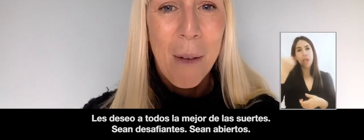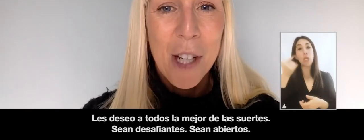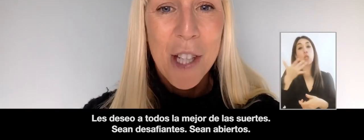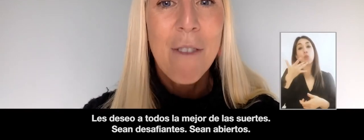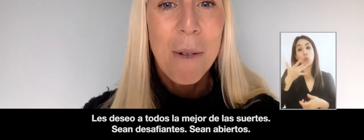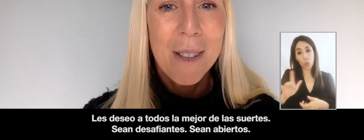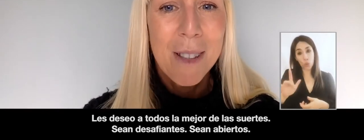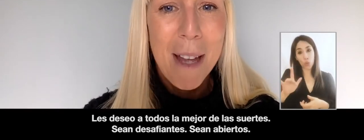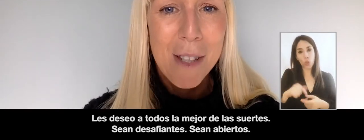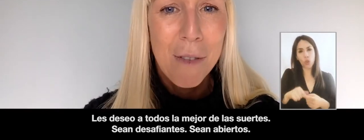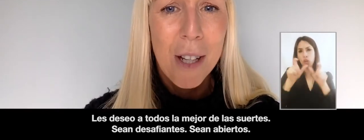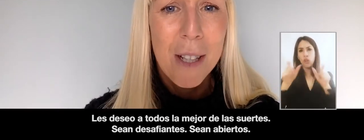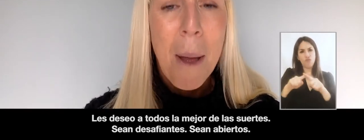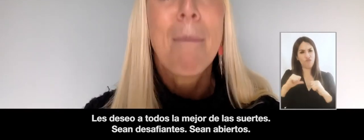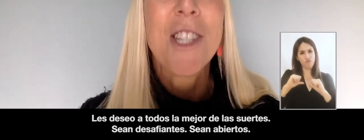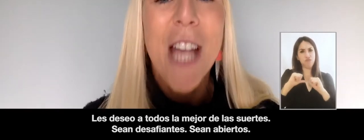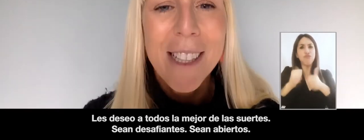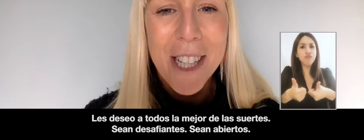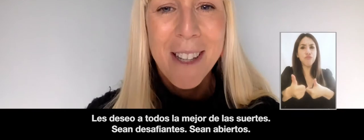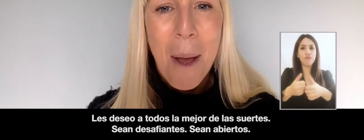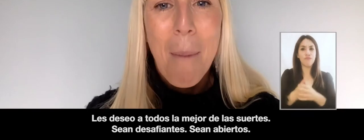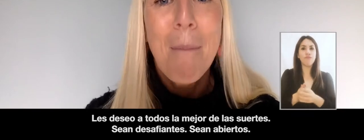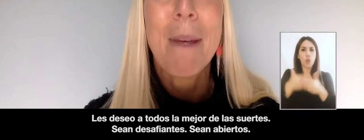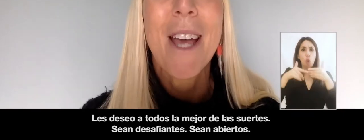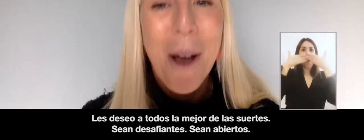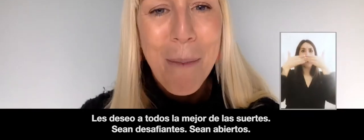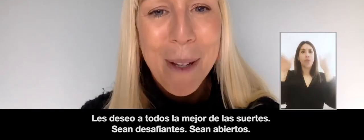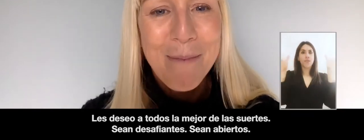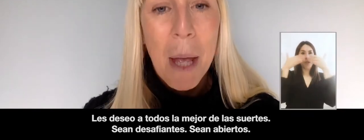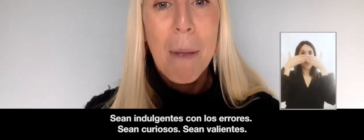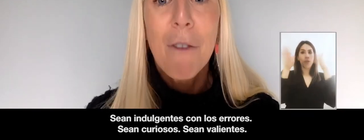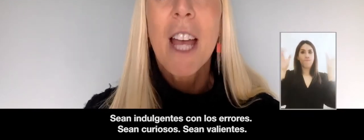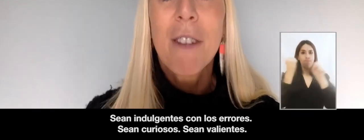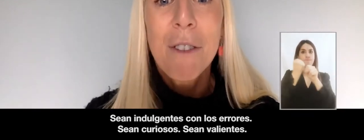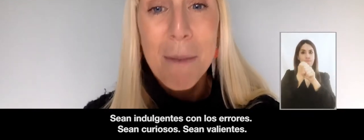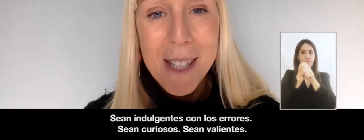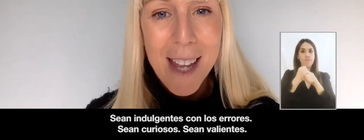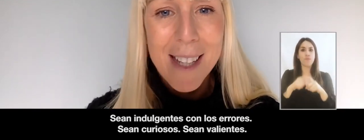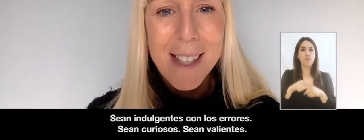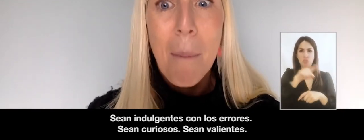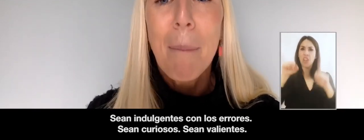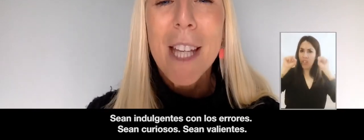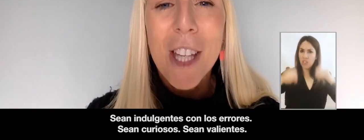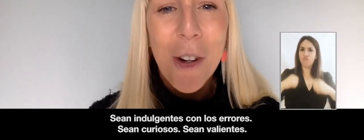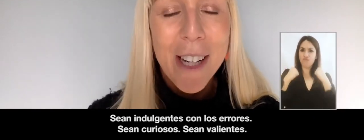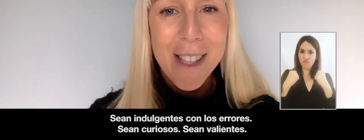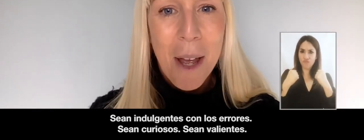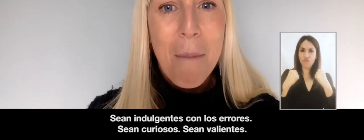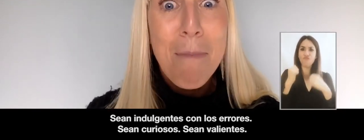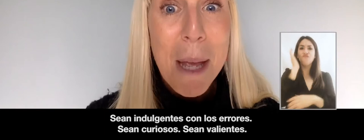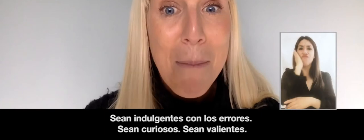I wish everyone the best of luck. Be challenging, be open, be forgiving for the mistakes, be